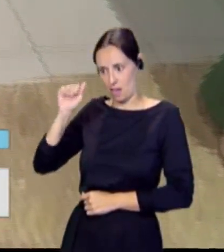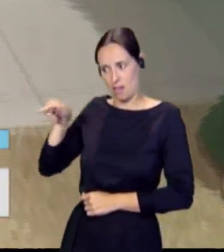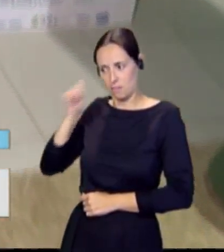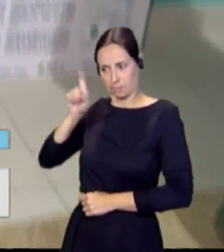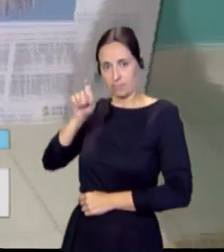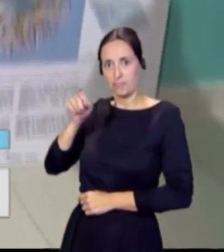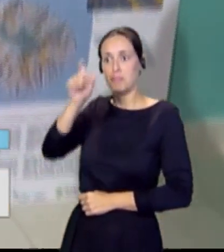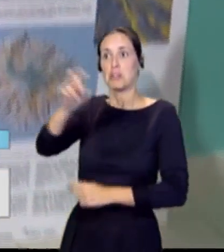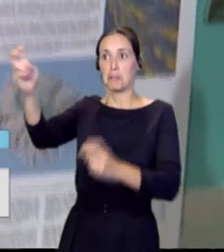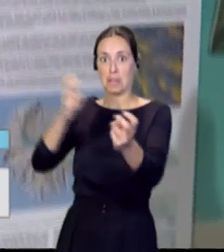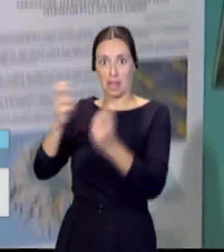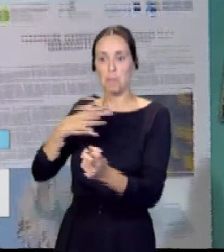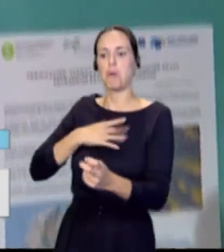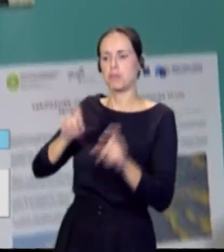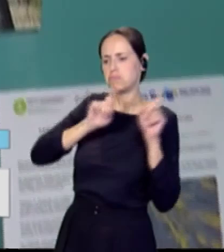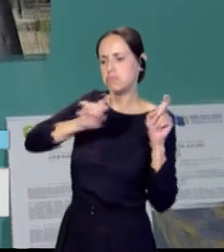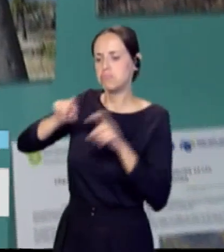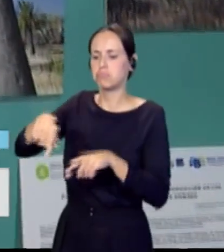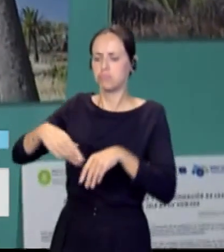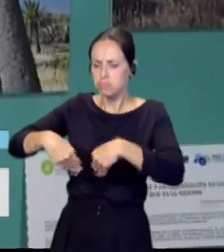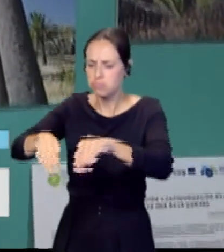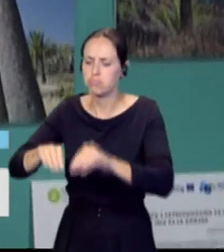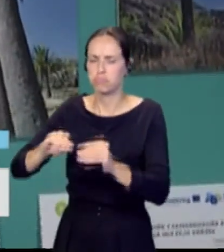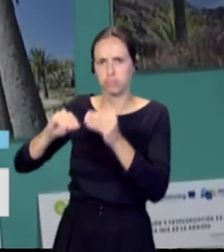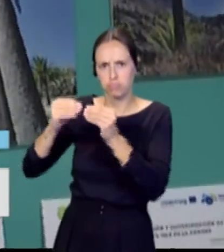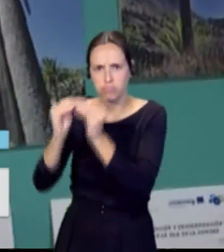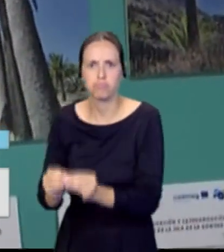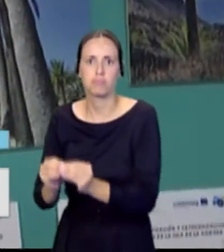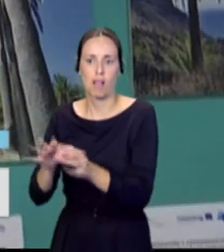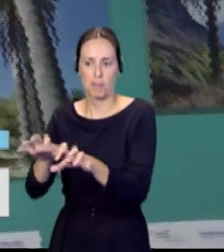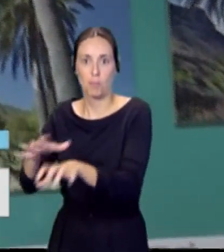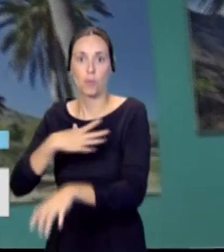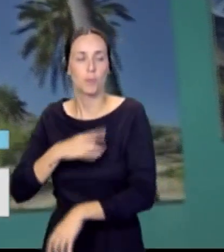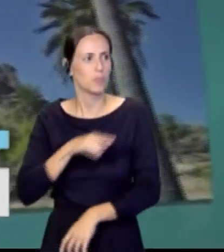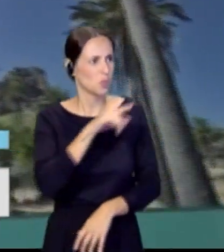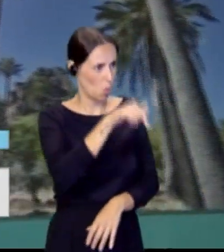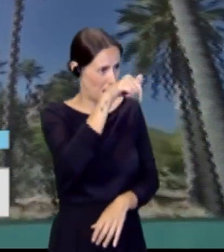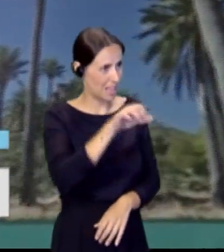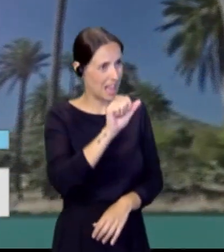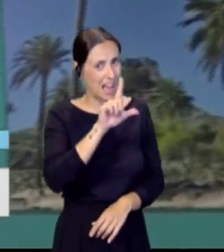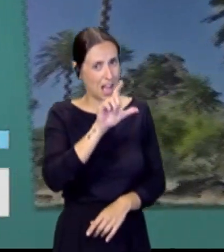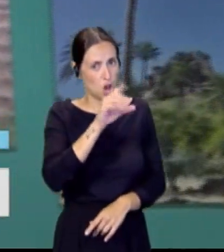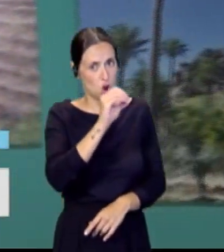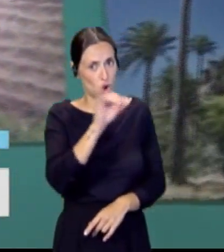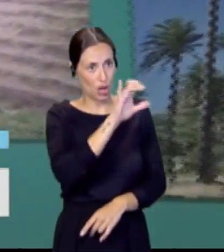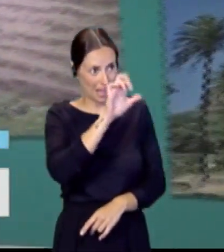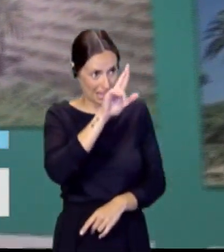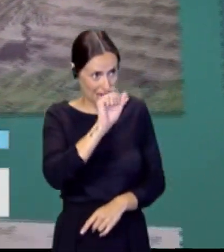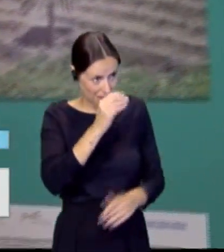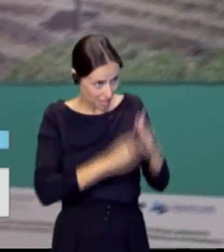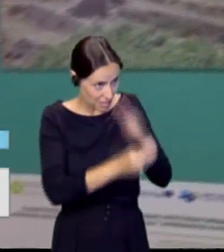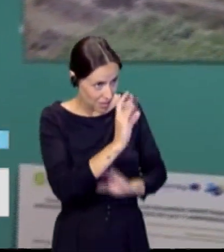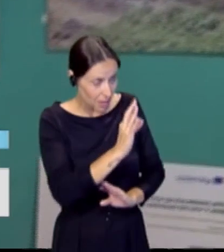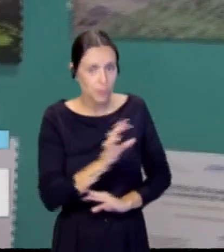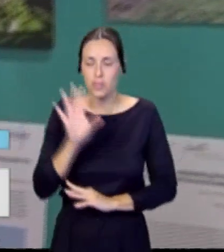con la penca para llegar a elaborar este tipo de alfombras. Jennifer, eres de aquí, de Alojera, ¿verdad? Sí. Y tú has estado vinculada desde